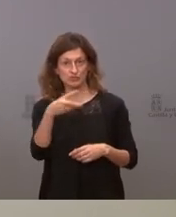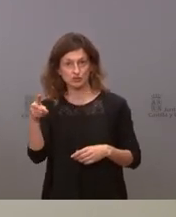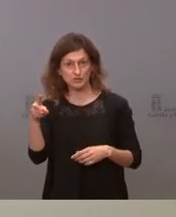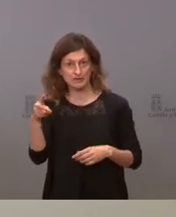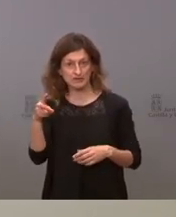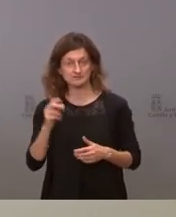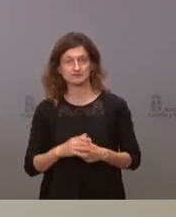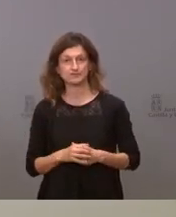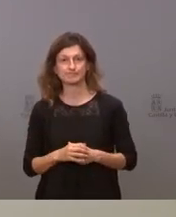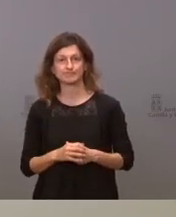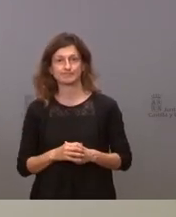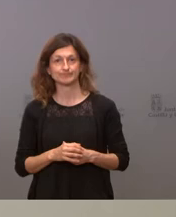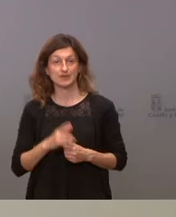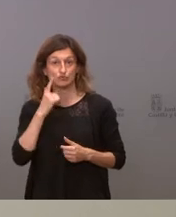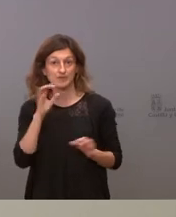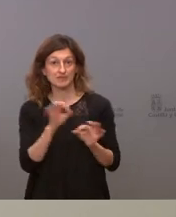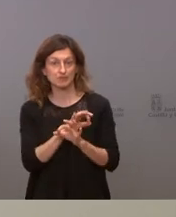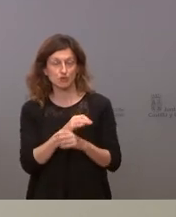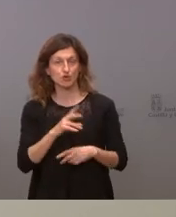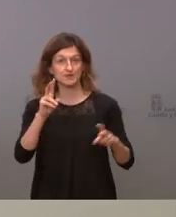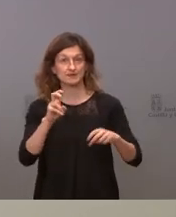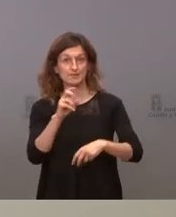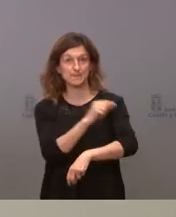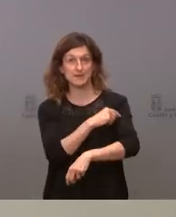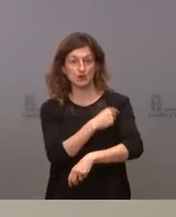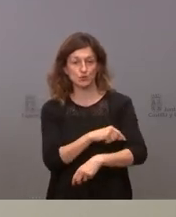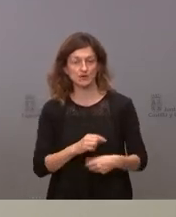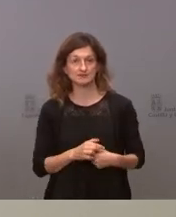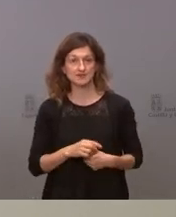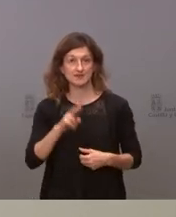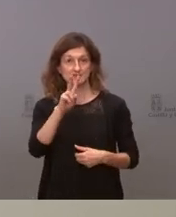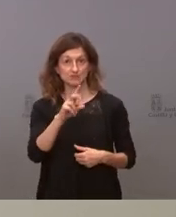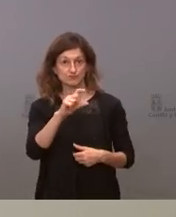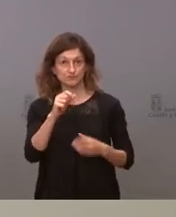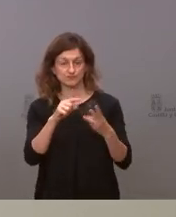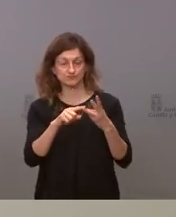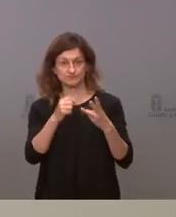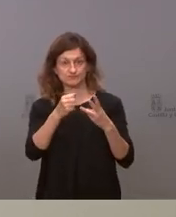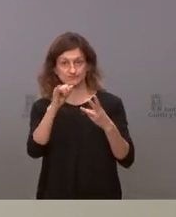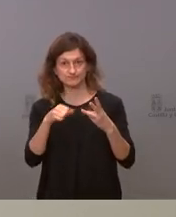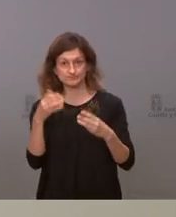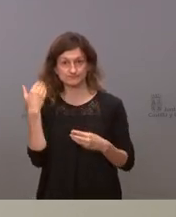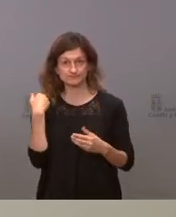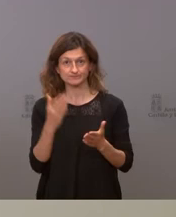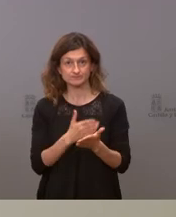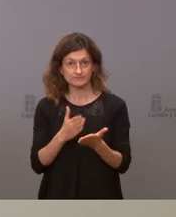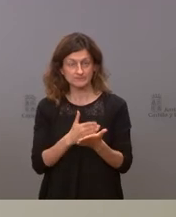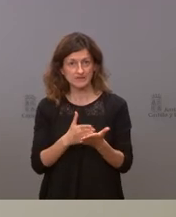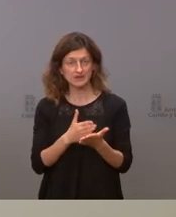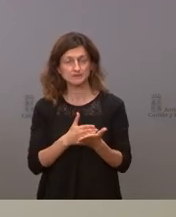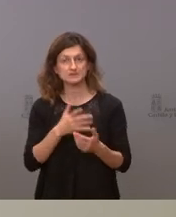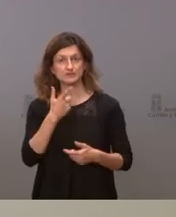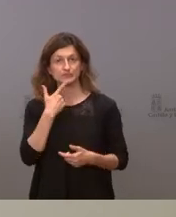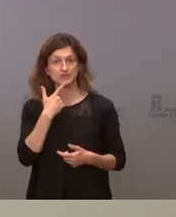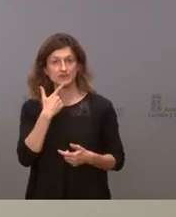no me equivoco respecto a las vacunas sobre las segundas dosis de AstraZeneca ayer la revista de Lancet decía